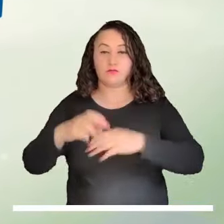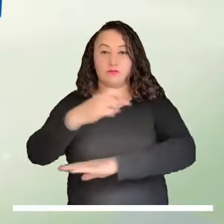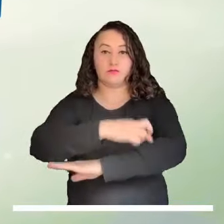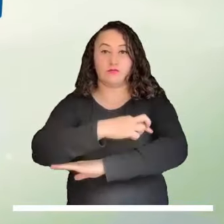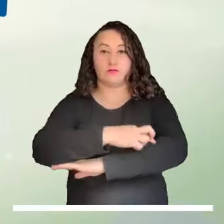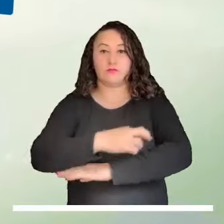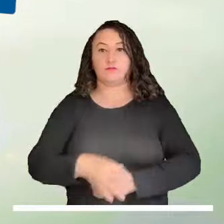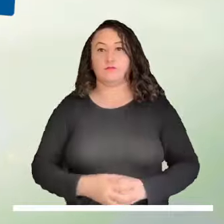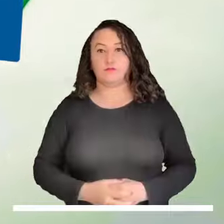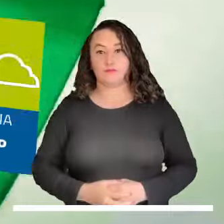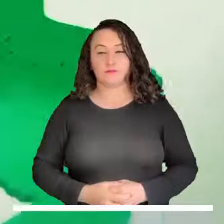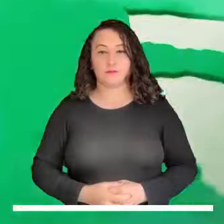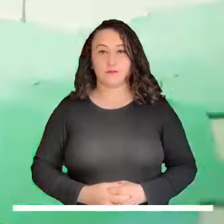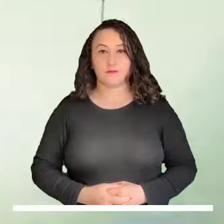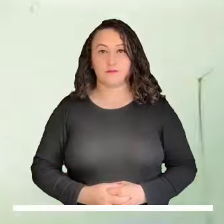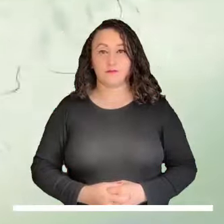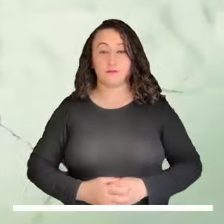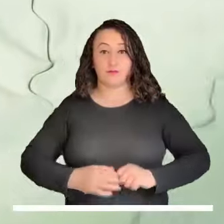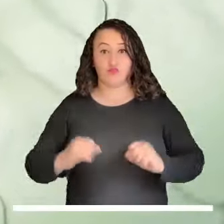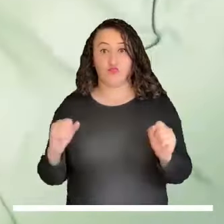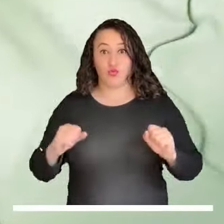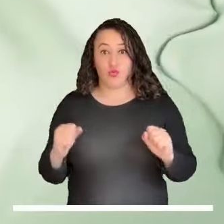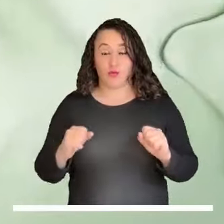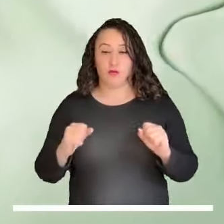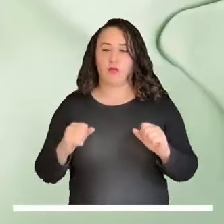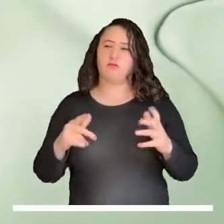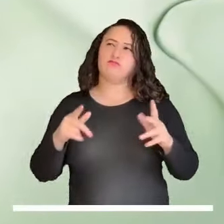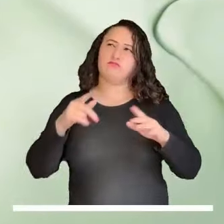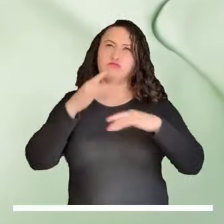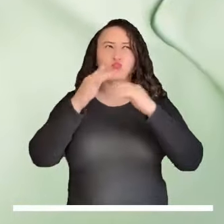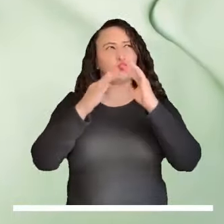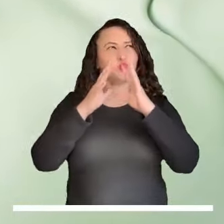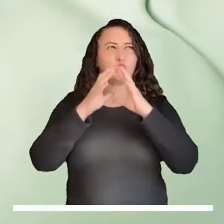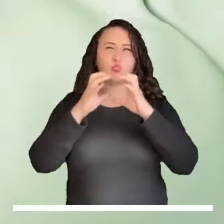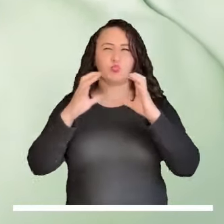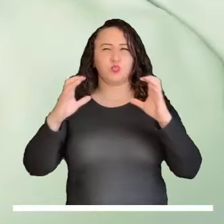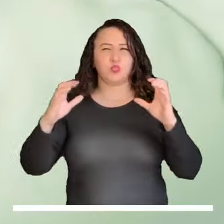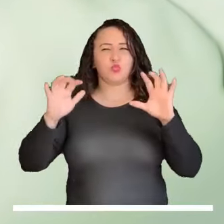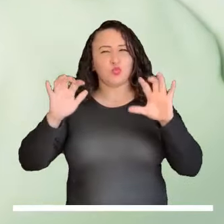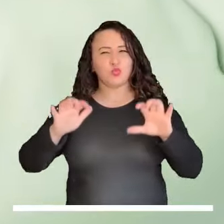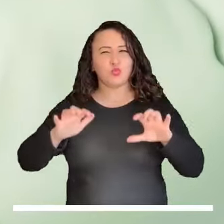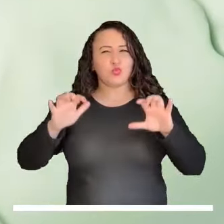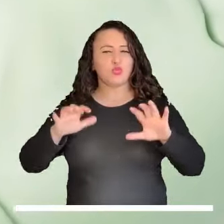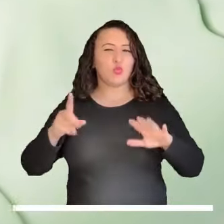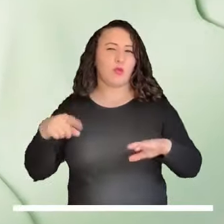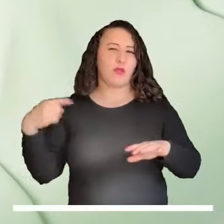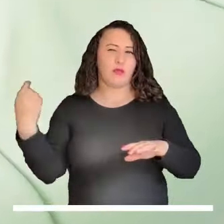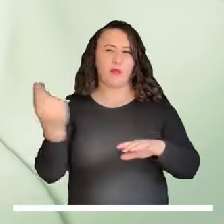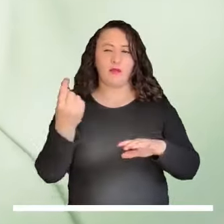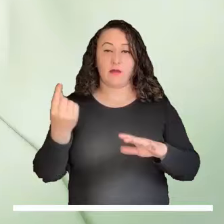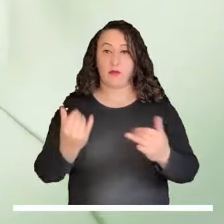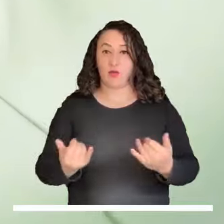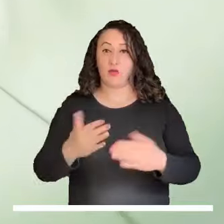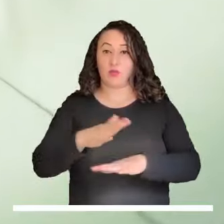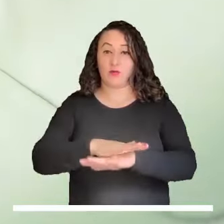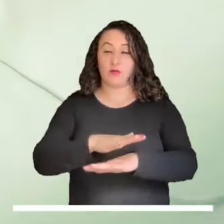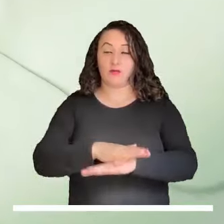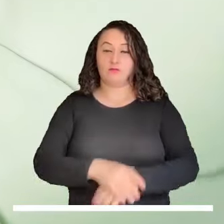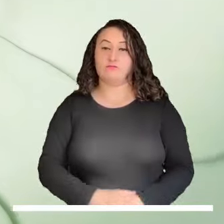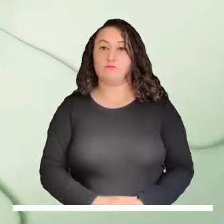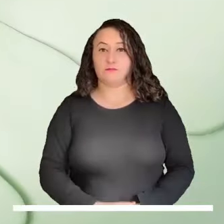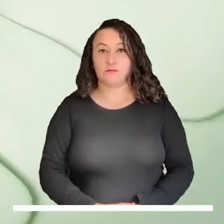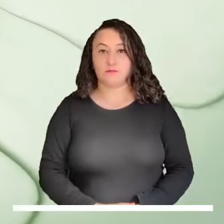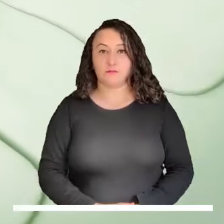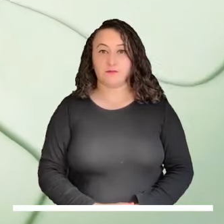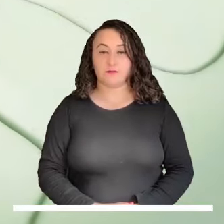Putumayo. En Bogotá son previstos cielos grises con lluvias generalizadas durante toda la tarde.